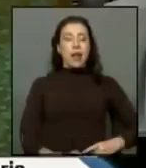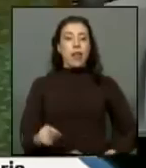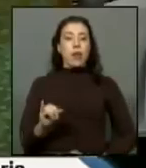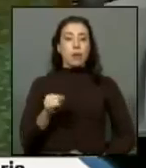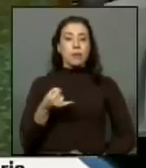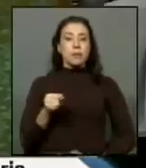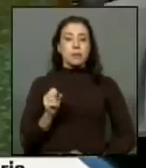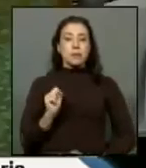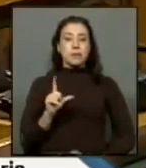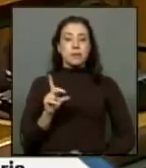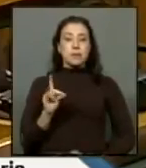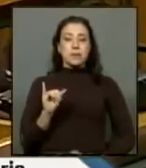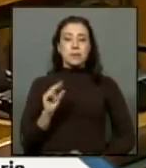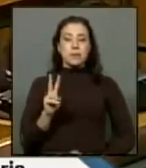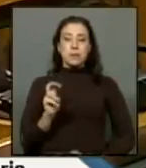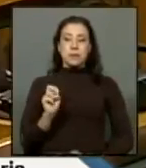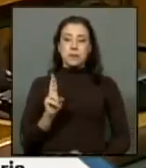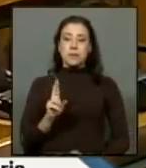Saldívar